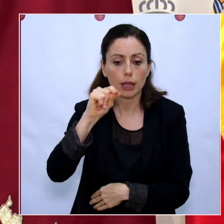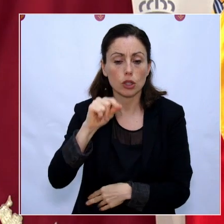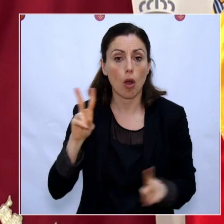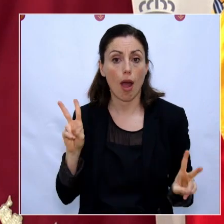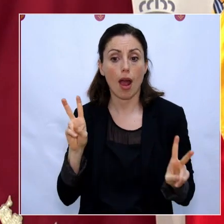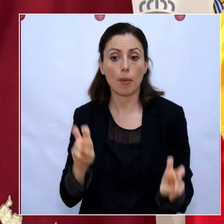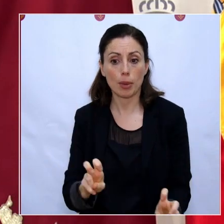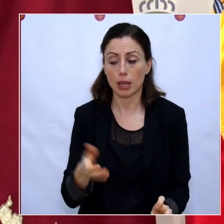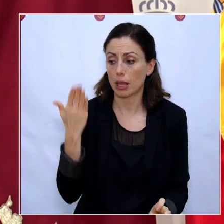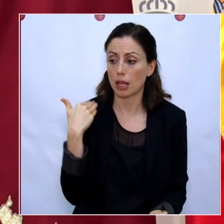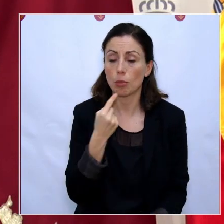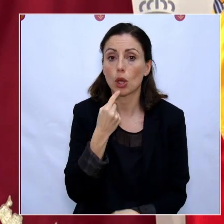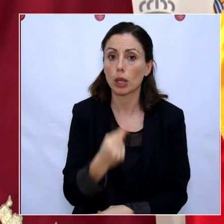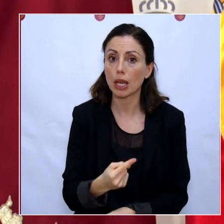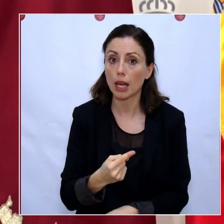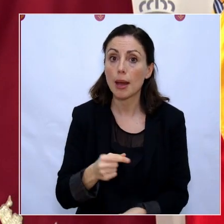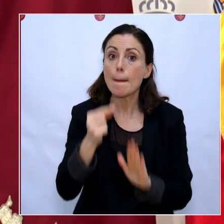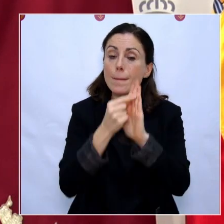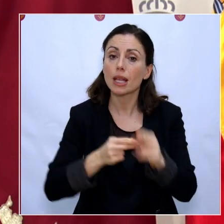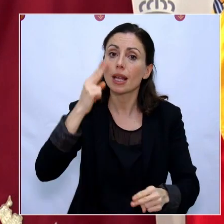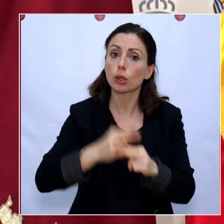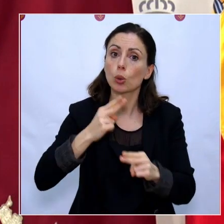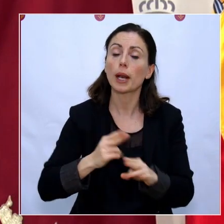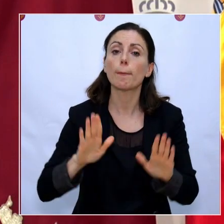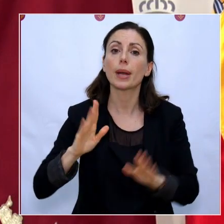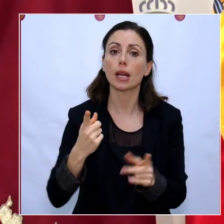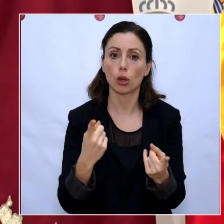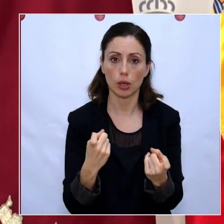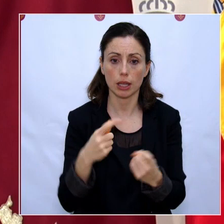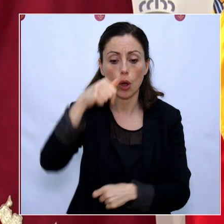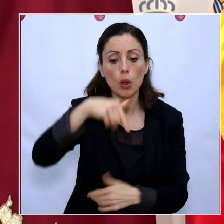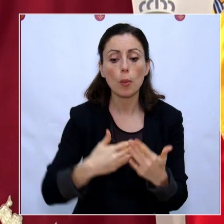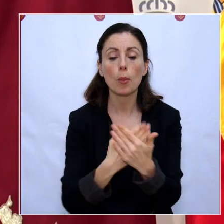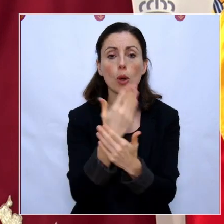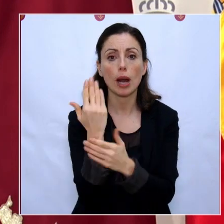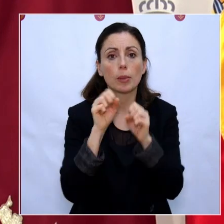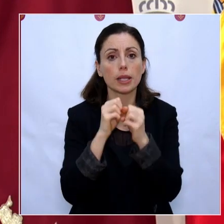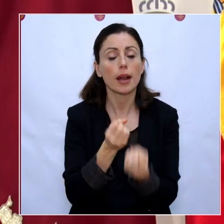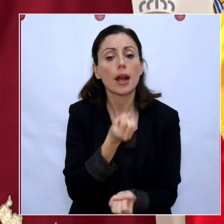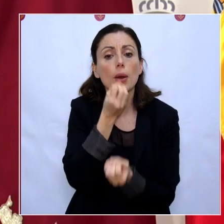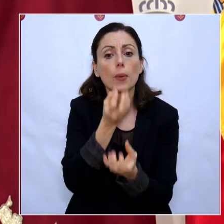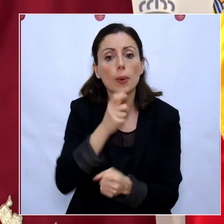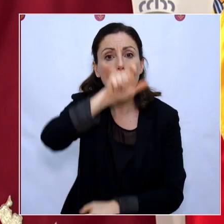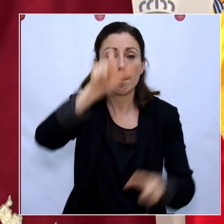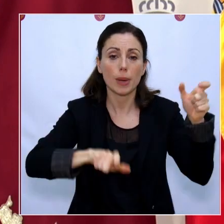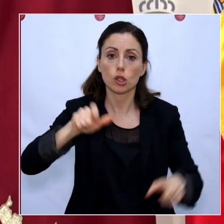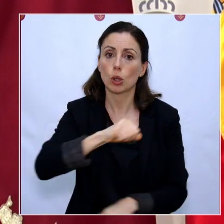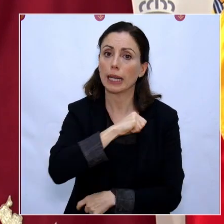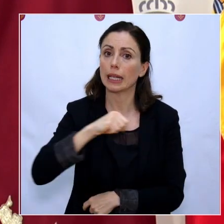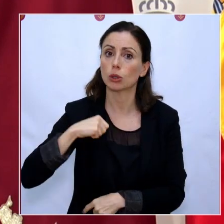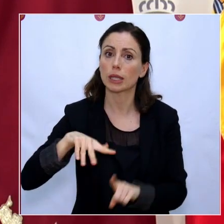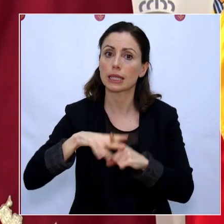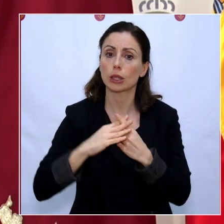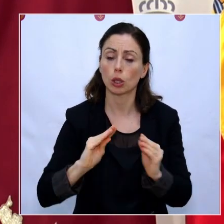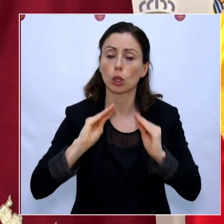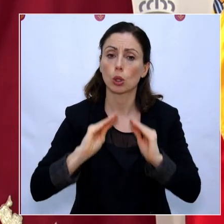eran duras pero imprescindibles. He transmitido también esta mañana que los autónomos están en una situación de especial